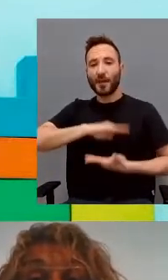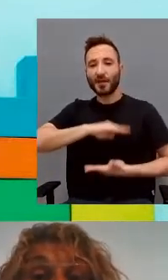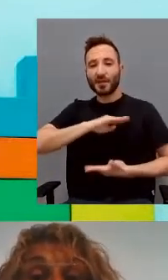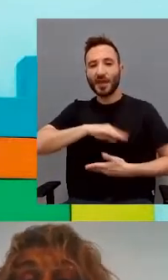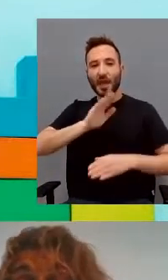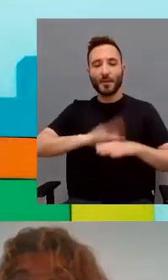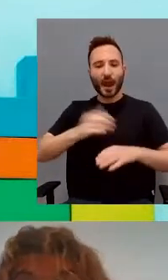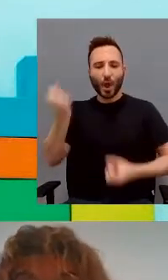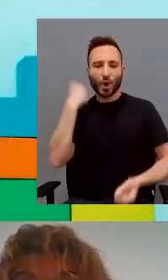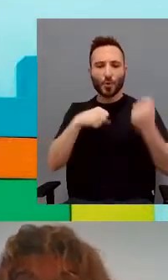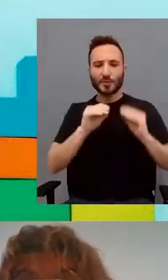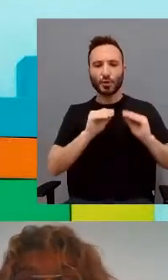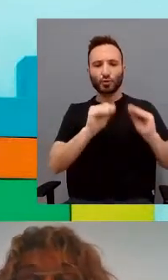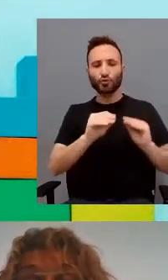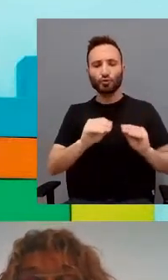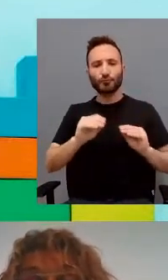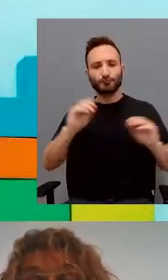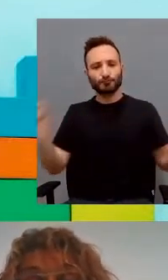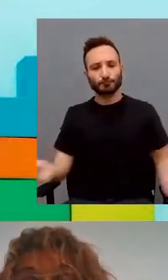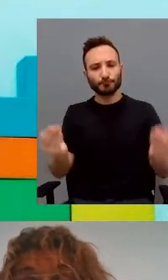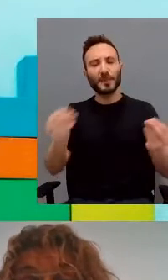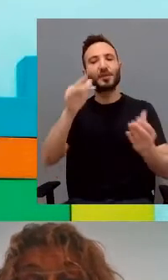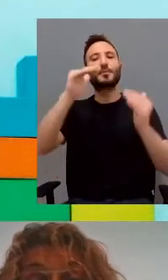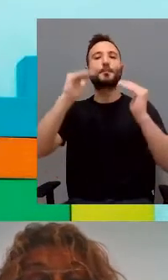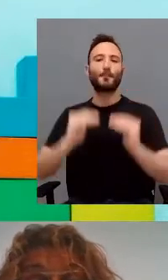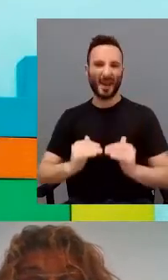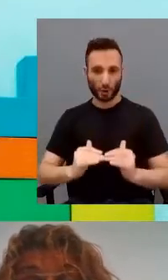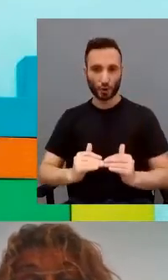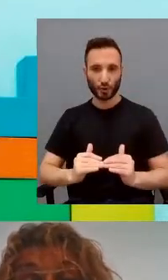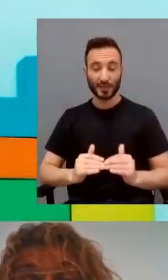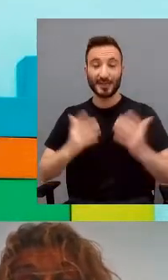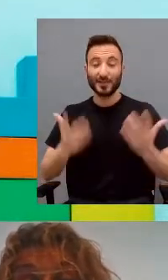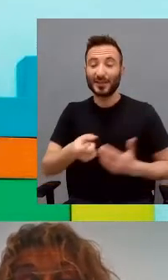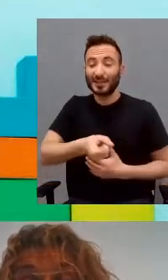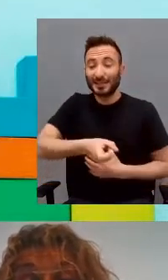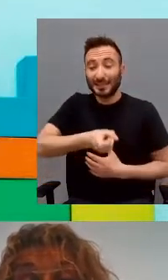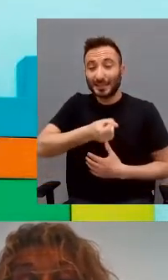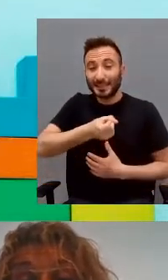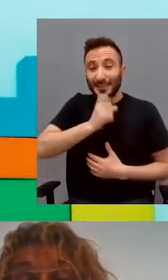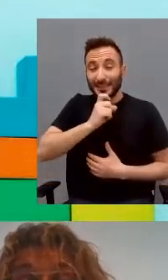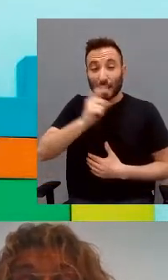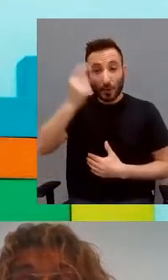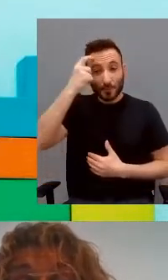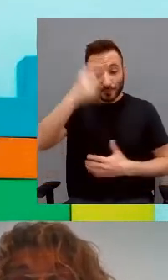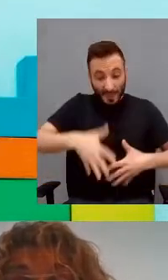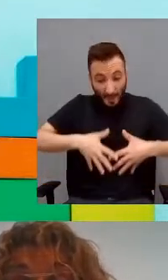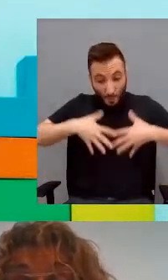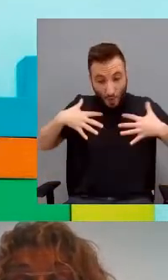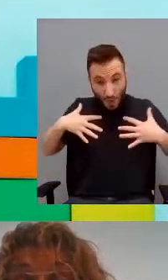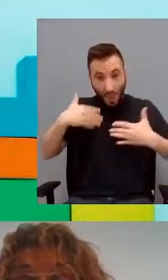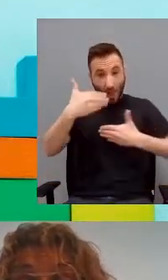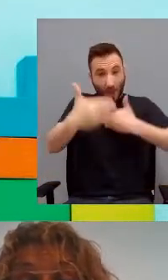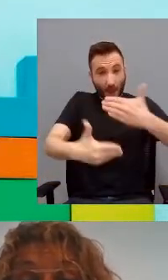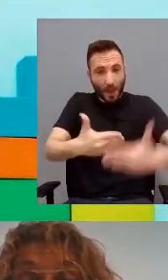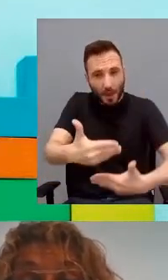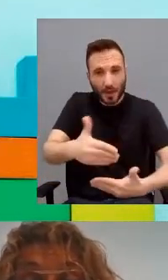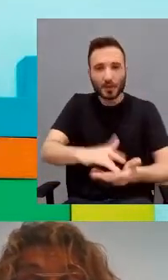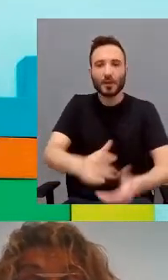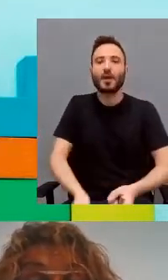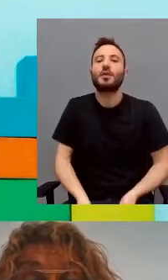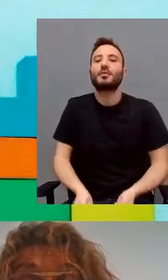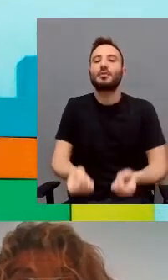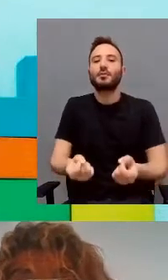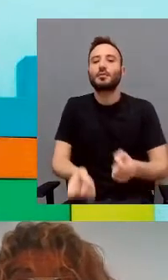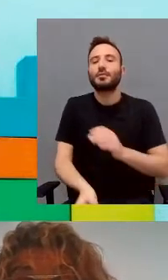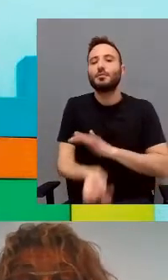gestionar y regular sus comportamientos se minimiza. Por tanto, una dificultad en el procesamiento emocional puede implicar una sobreproducción